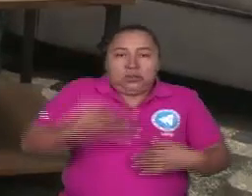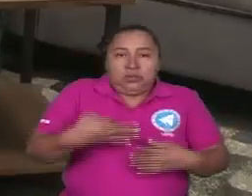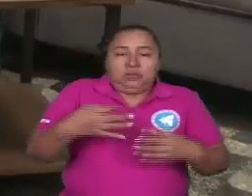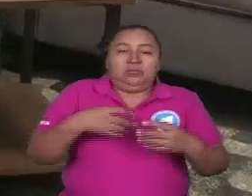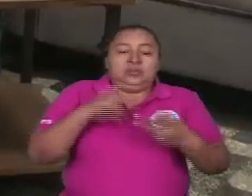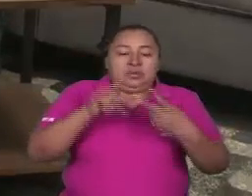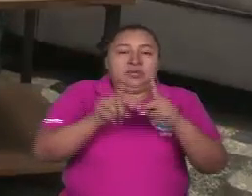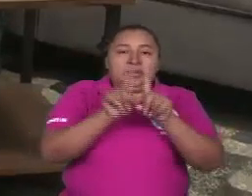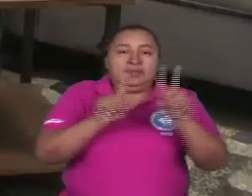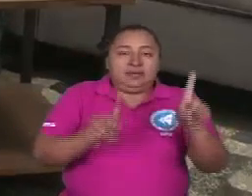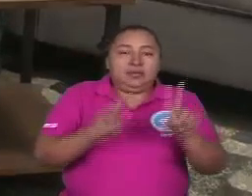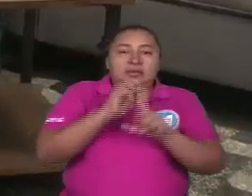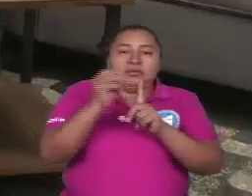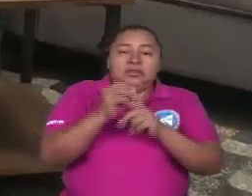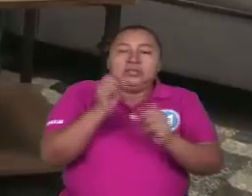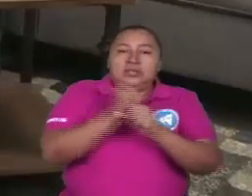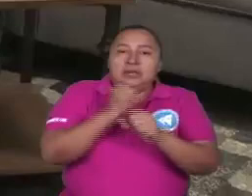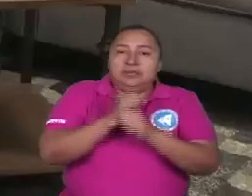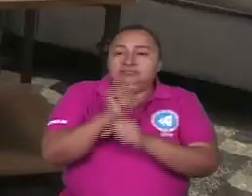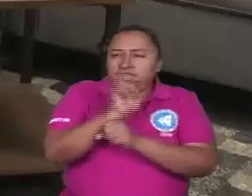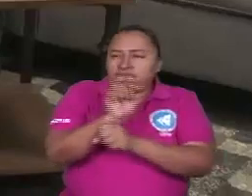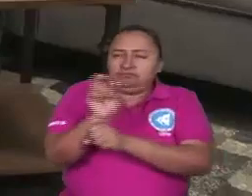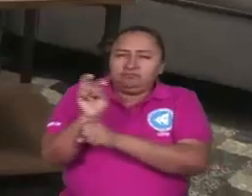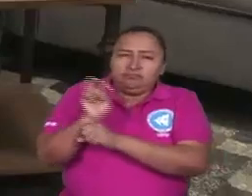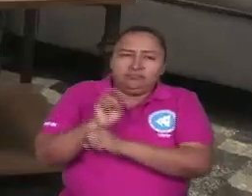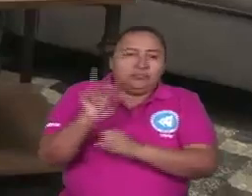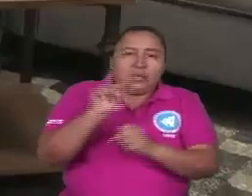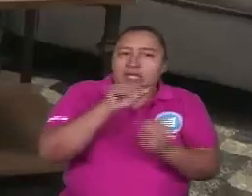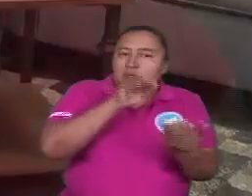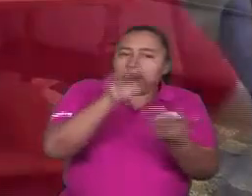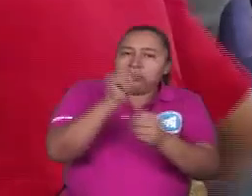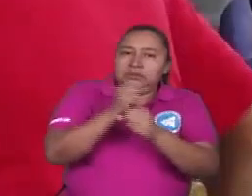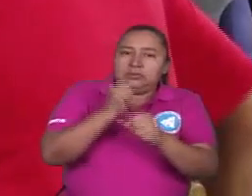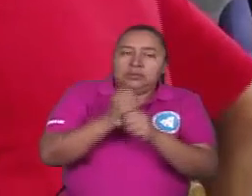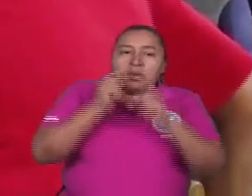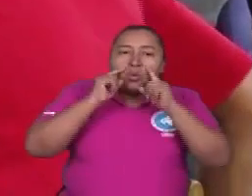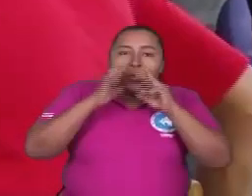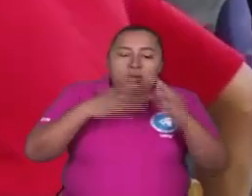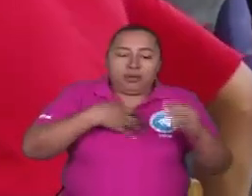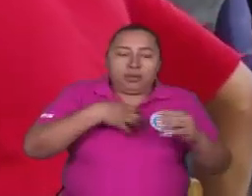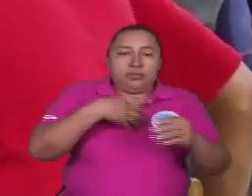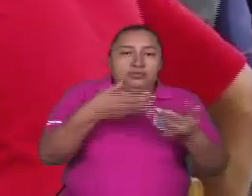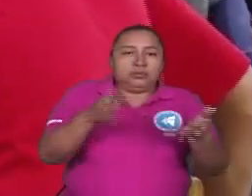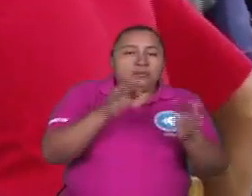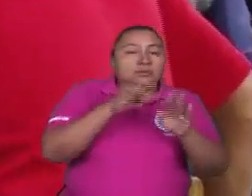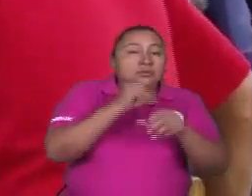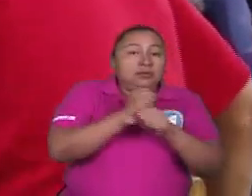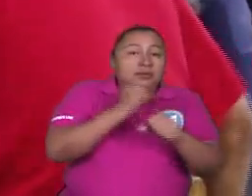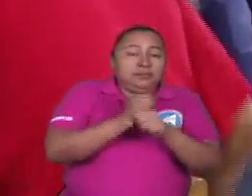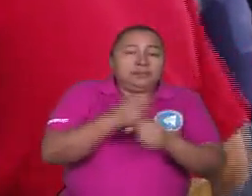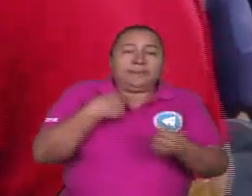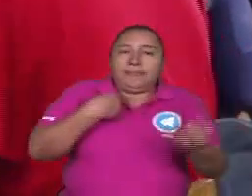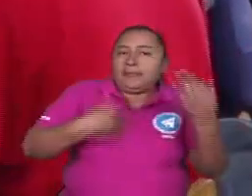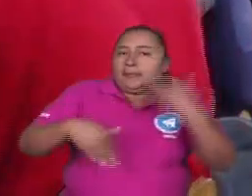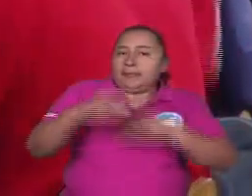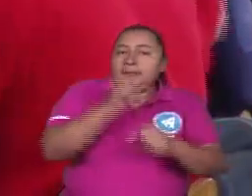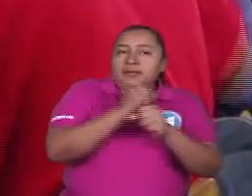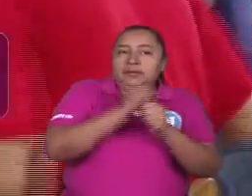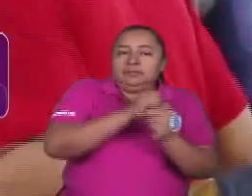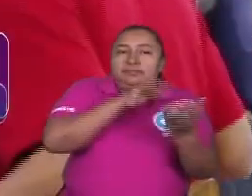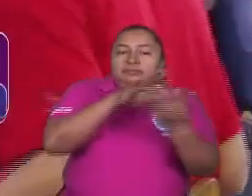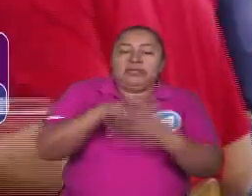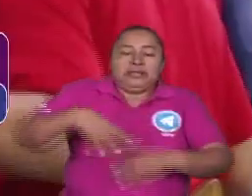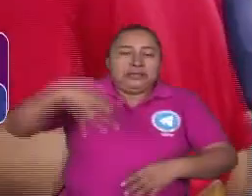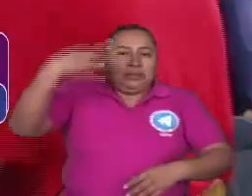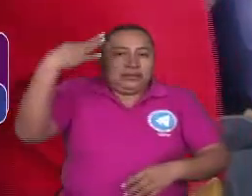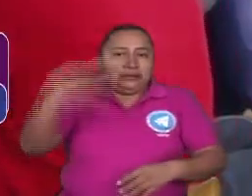nivel organizativo vigilar también para que no nos aboteen la producción para cuidar nuestros centros para elevar la productividad del trabajo ¿me entiendes? y